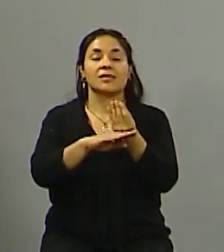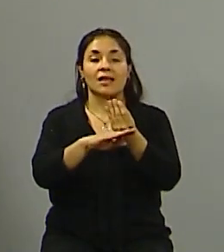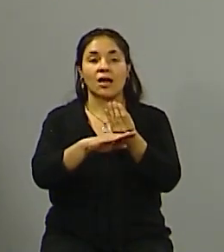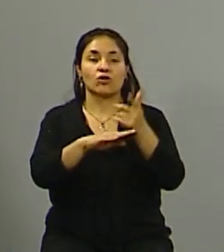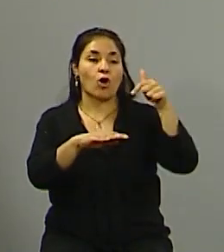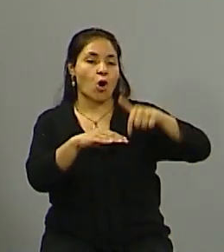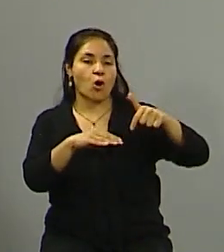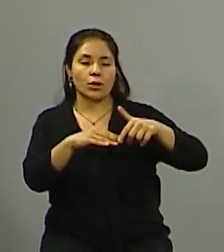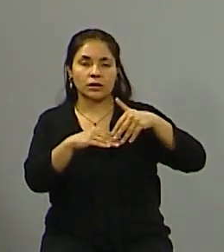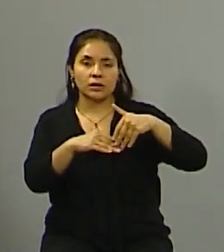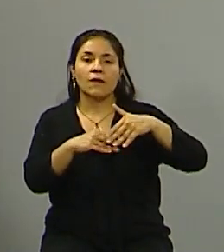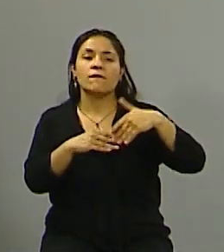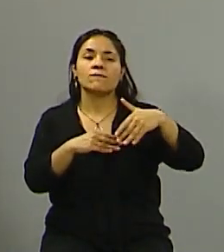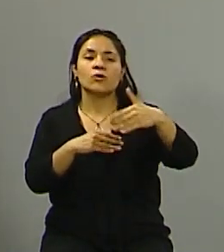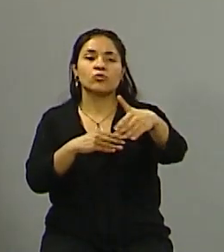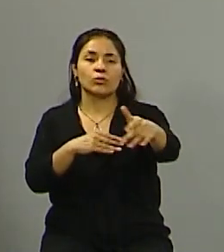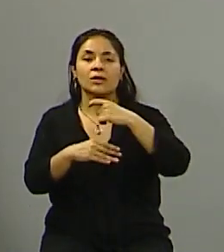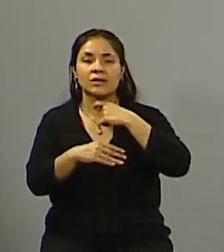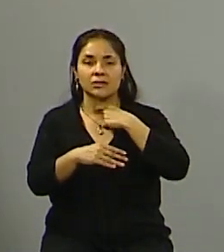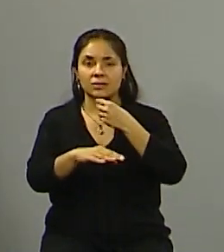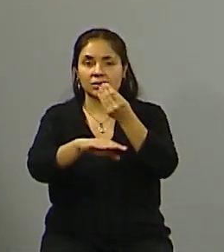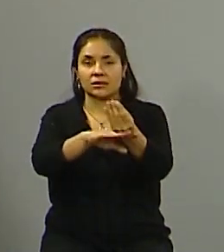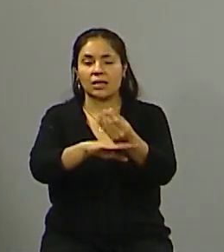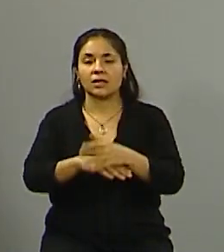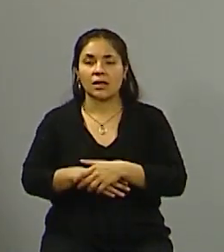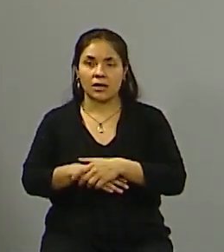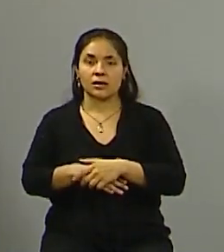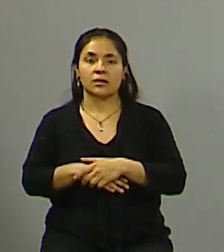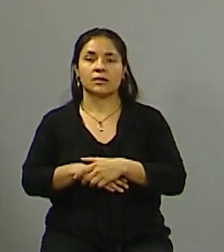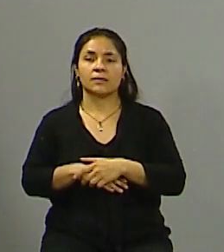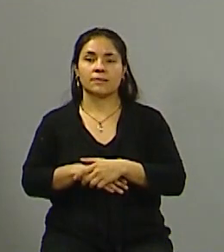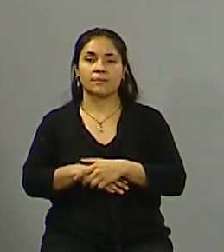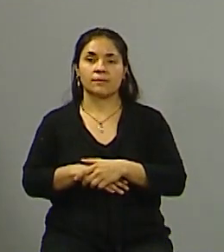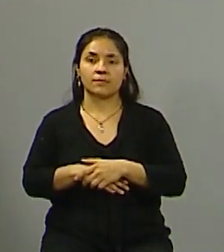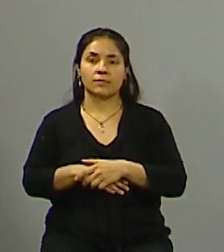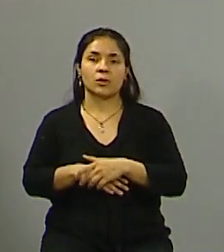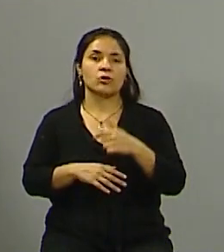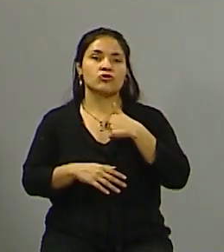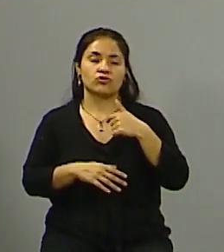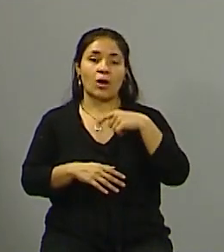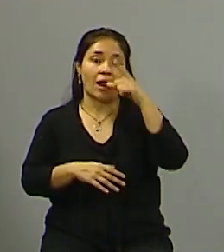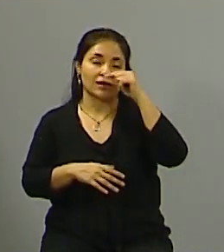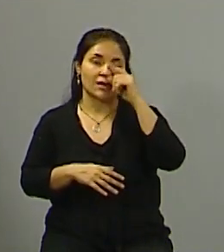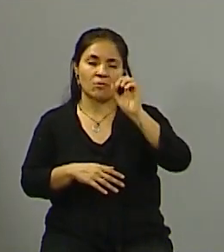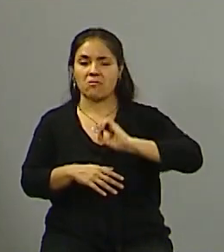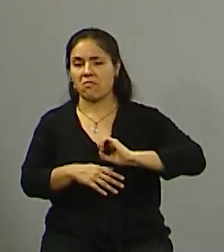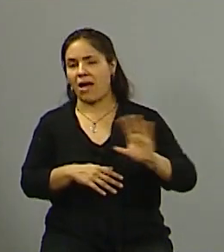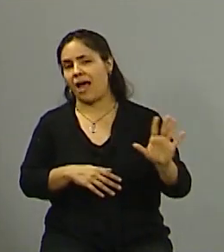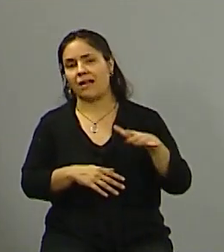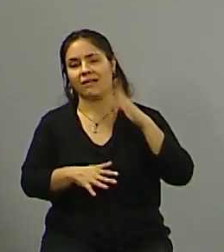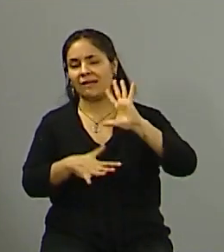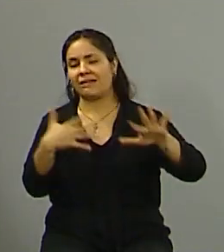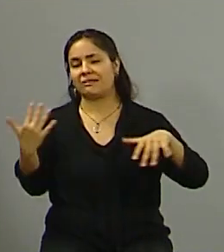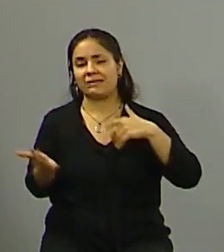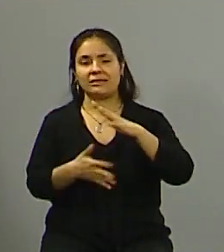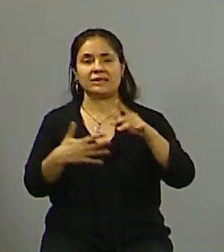del lugar donde pretende estar. ¿Cómo ves a las Heras? No, hoy día la veo muy mal. La veo en un caos